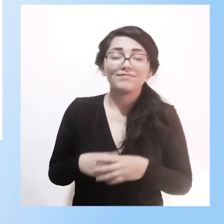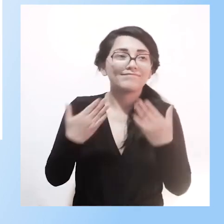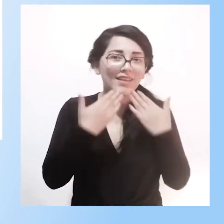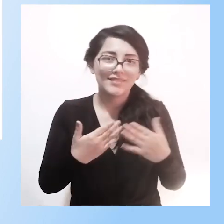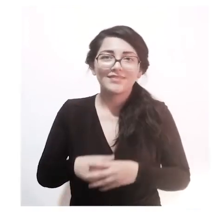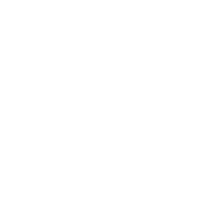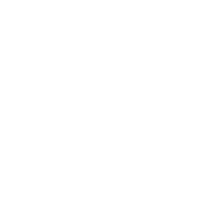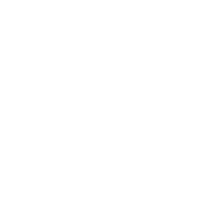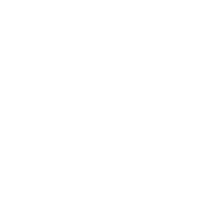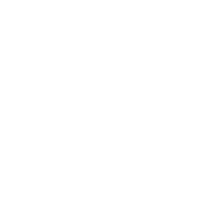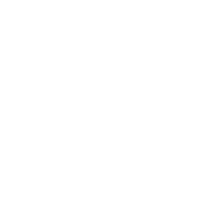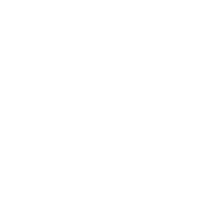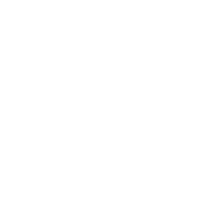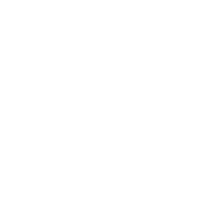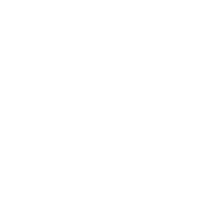muchas gracias